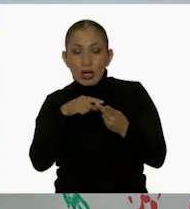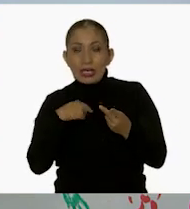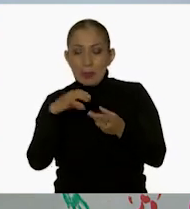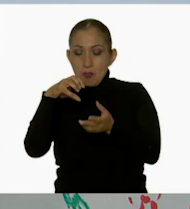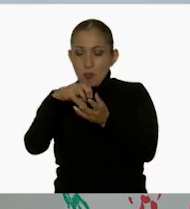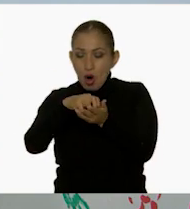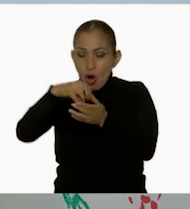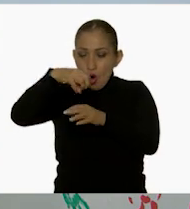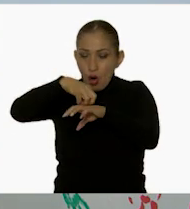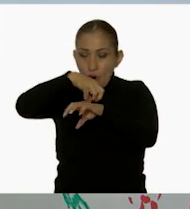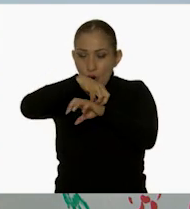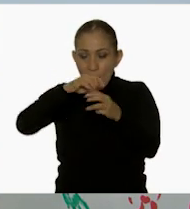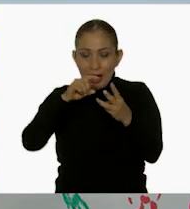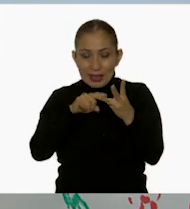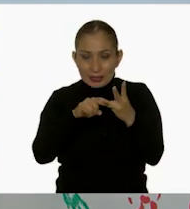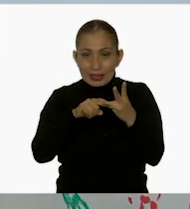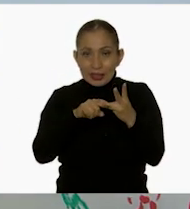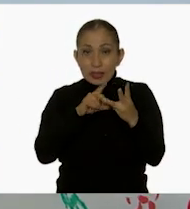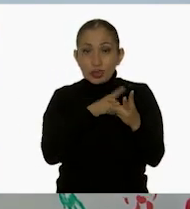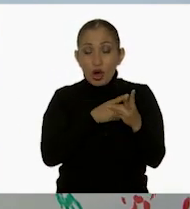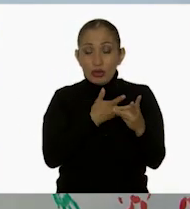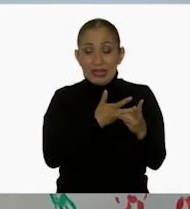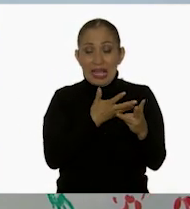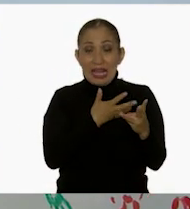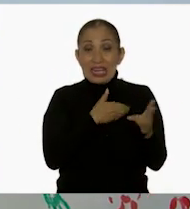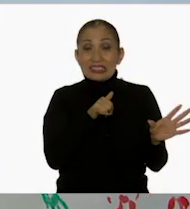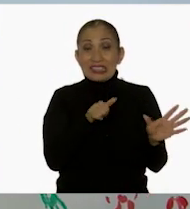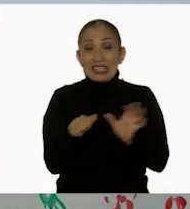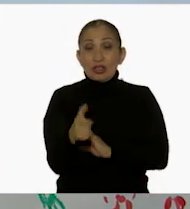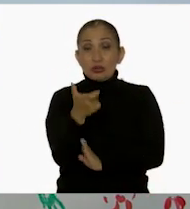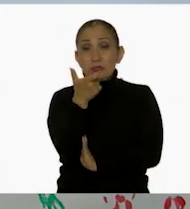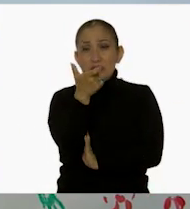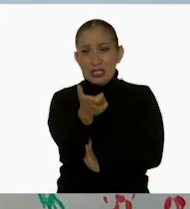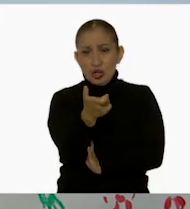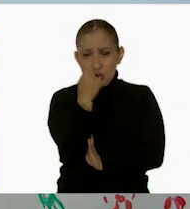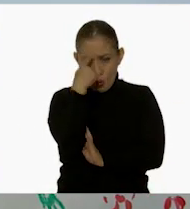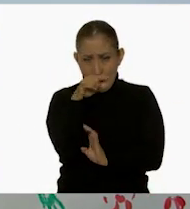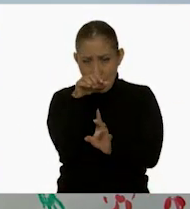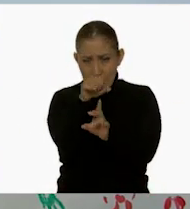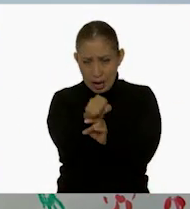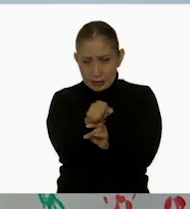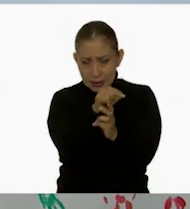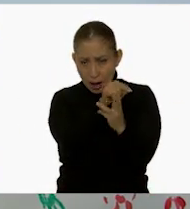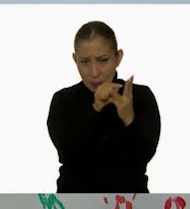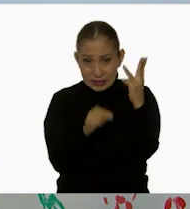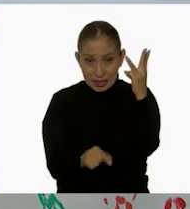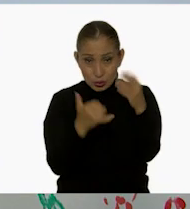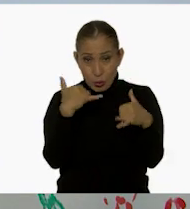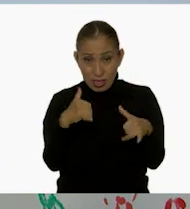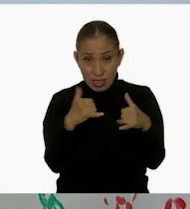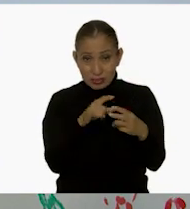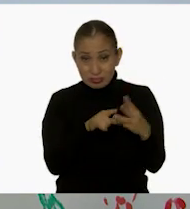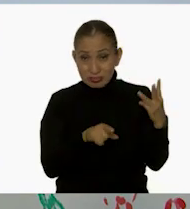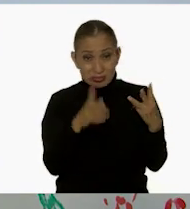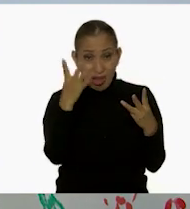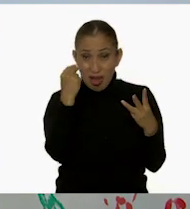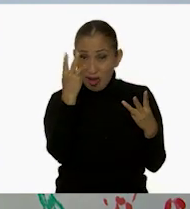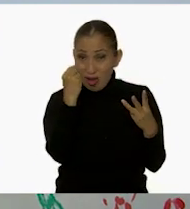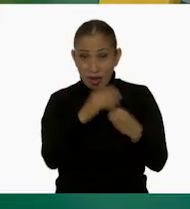bloques, y únicamente, perdón, tiene 600 pesos. ¿Creen ustedes, niñas y niños, que le alcance? ¡No!